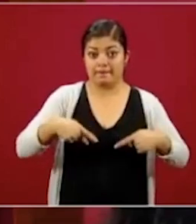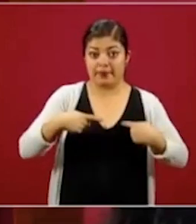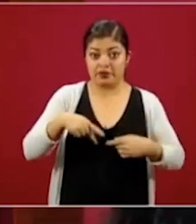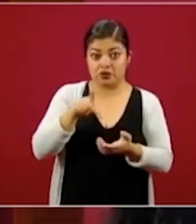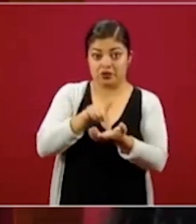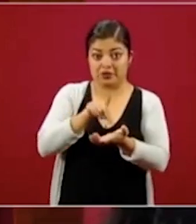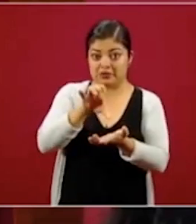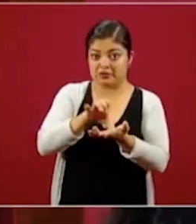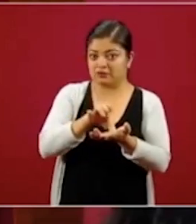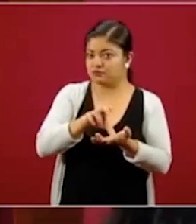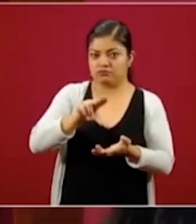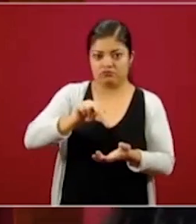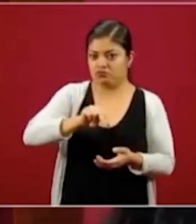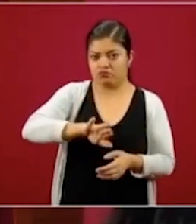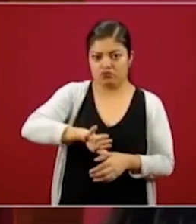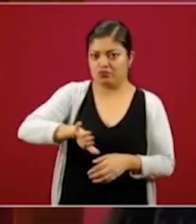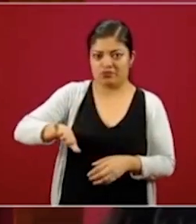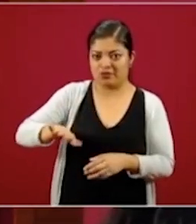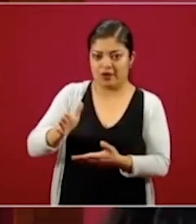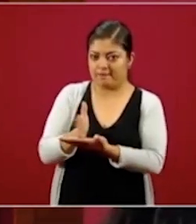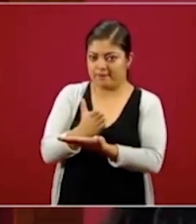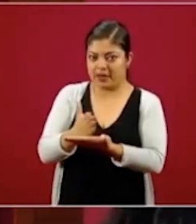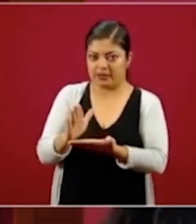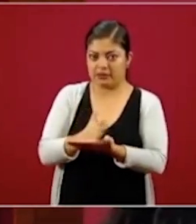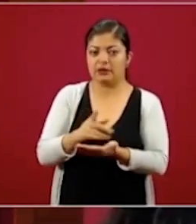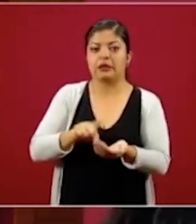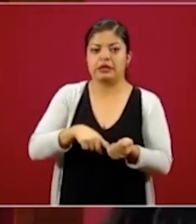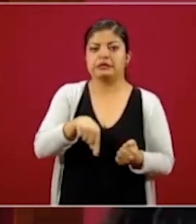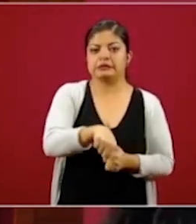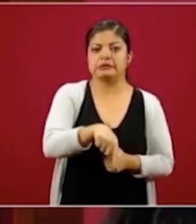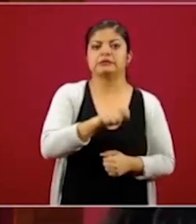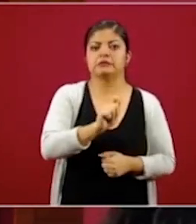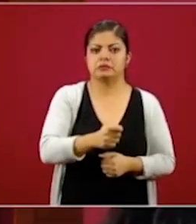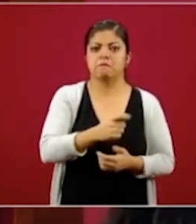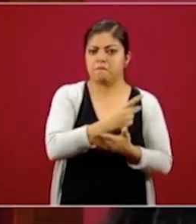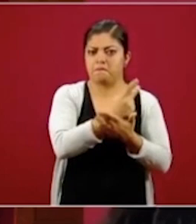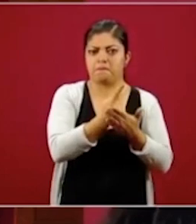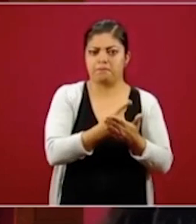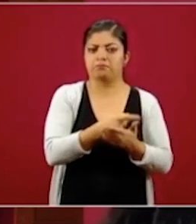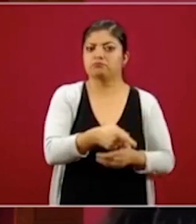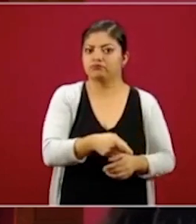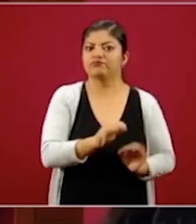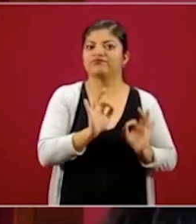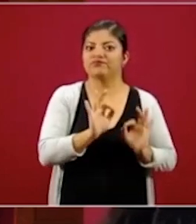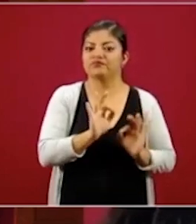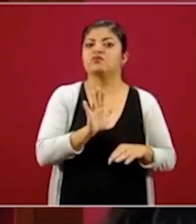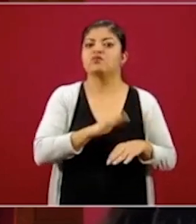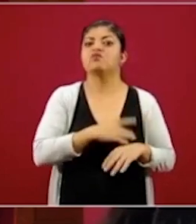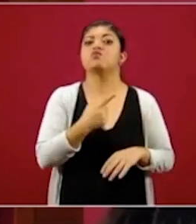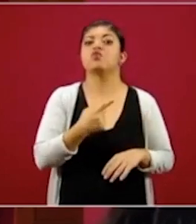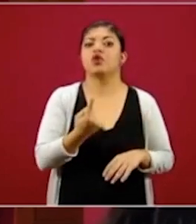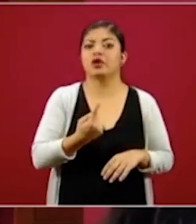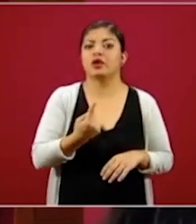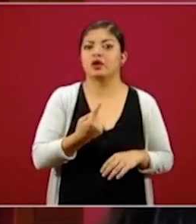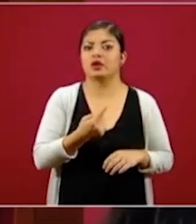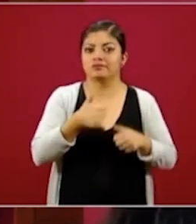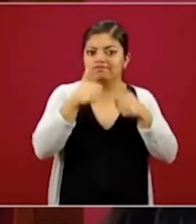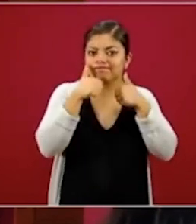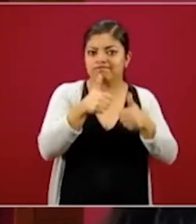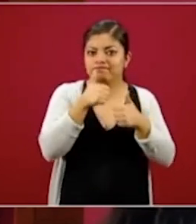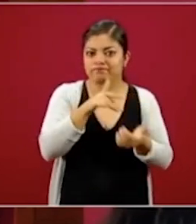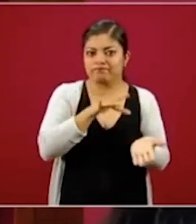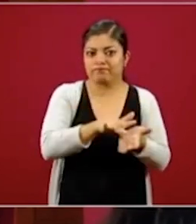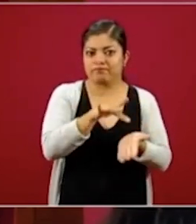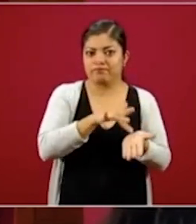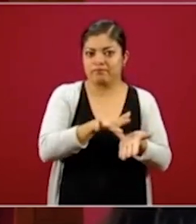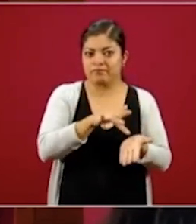discapacidad de la pensión, son niños que ya estaban en este padrón y que se han mantenido porque su beneficio, su apoyo